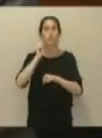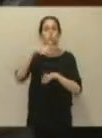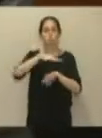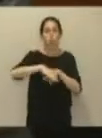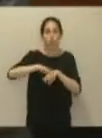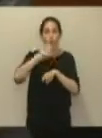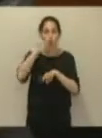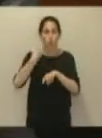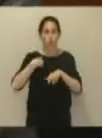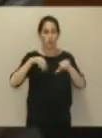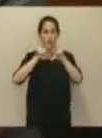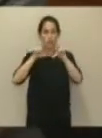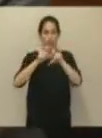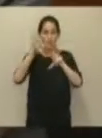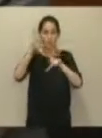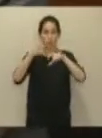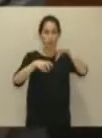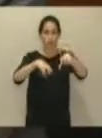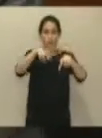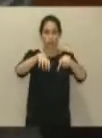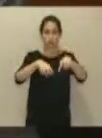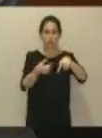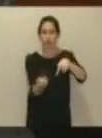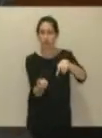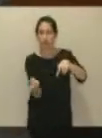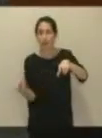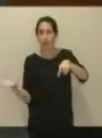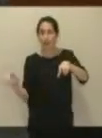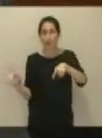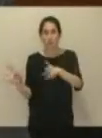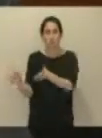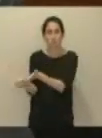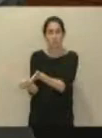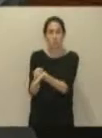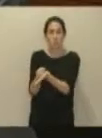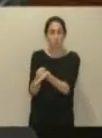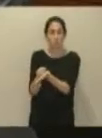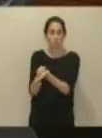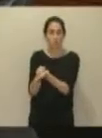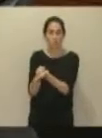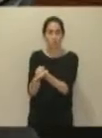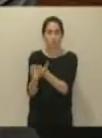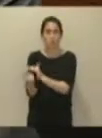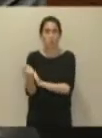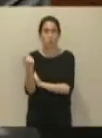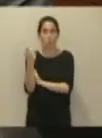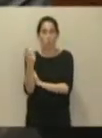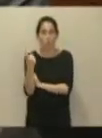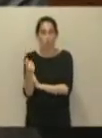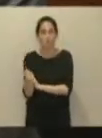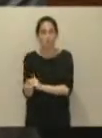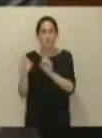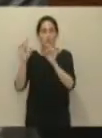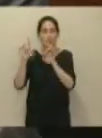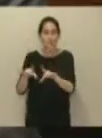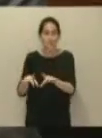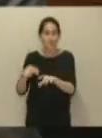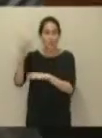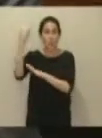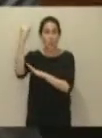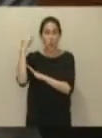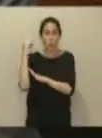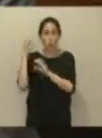ocupada por dos empresas, el resto se encuentra completamente vacío, sin grúas, sin vías, sin iluminación, sin